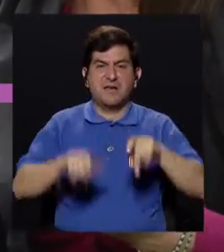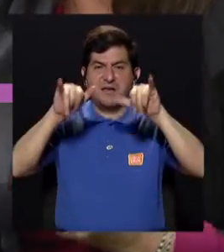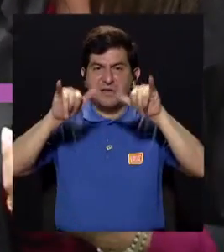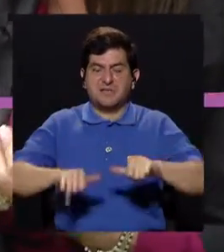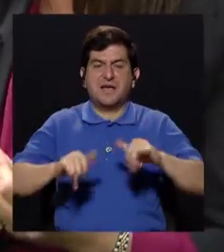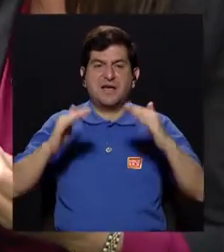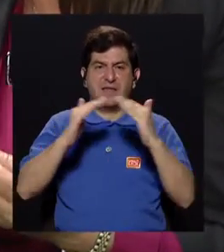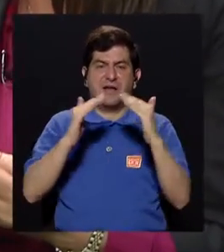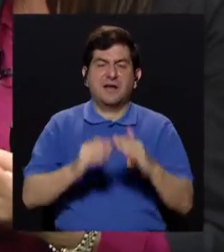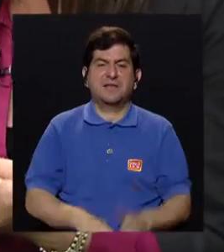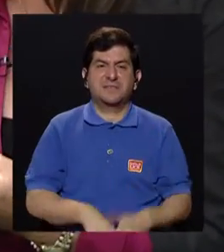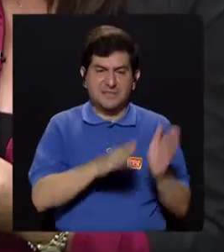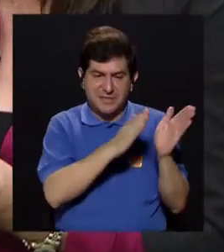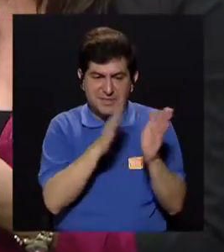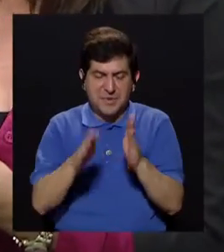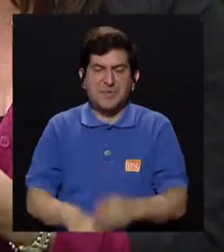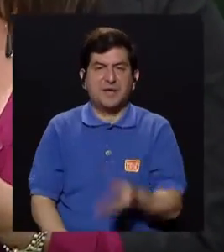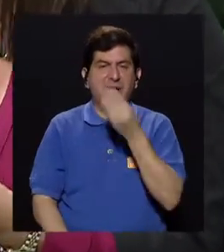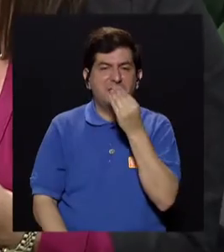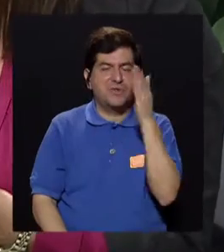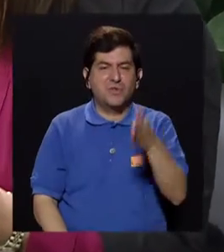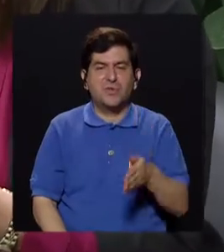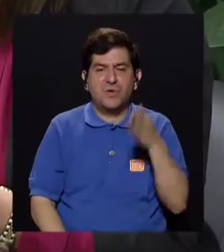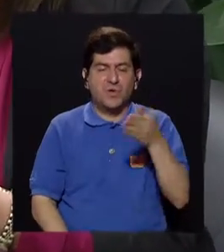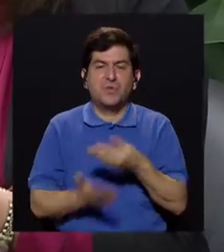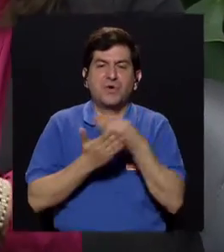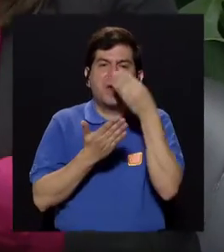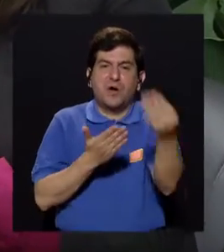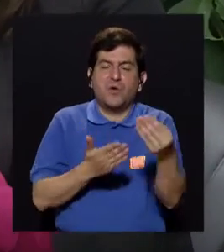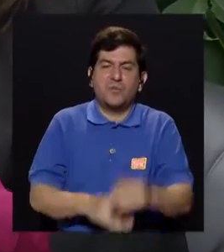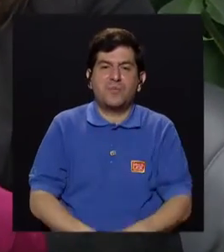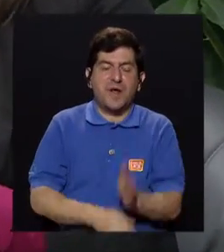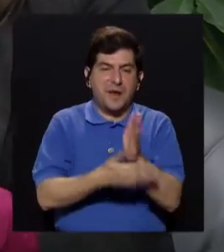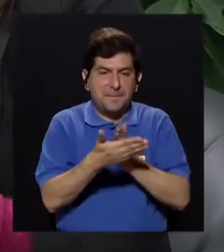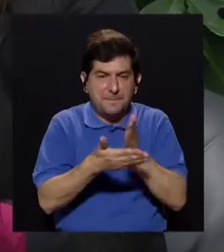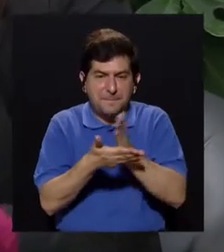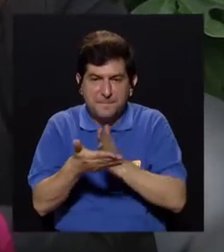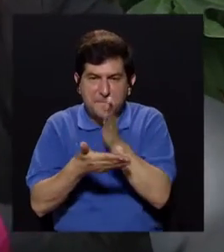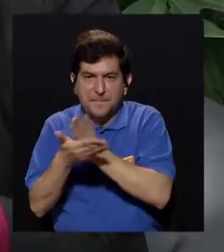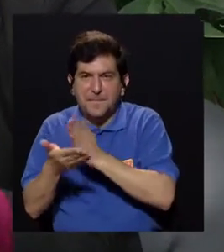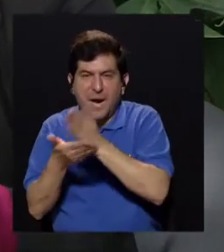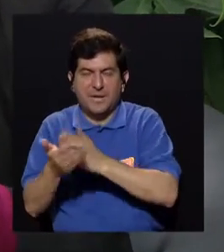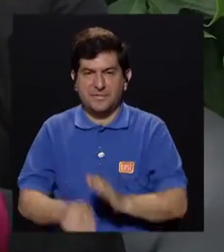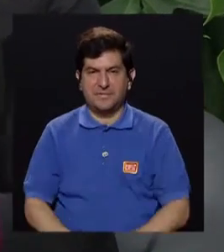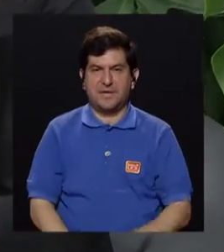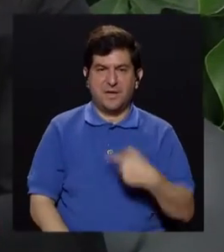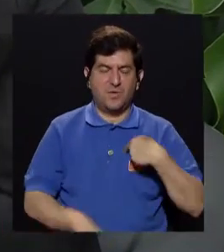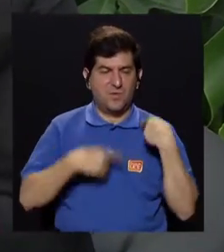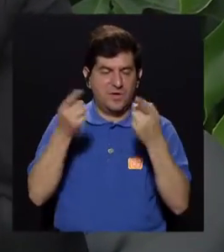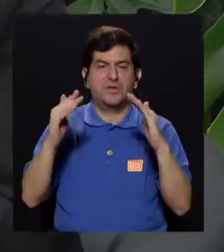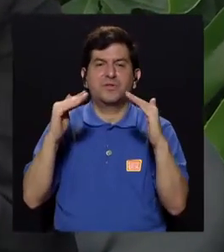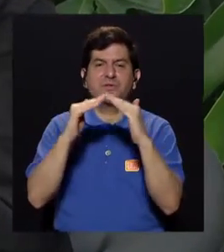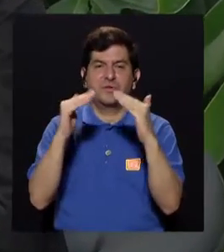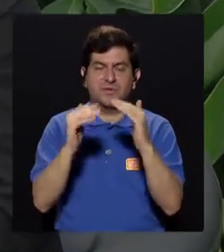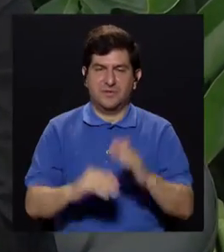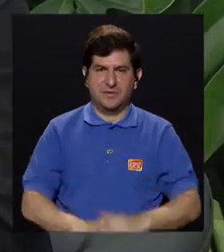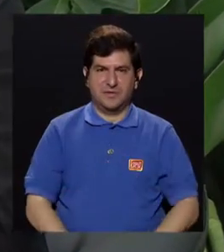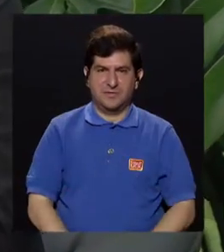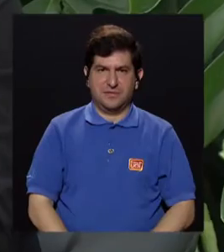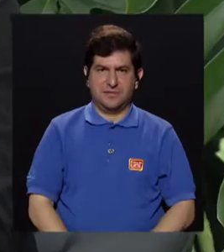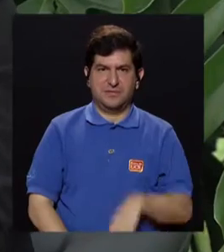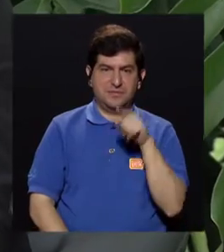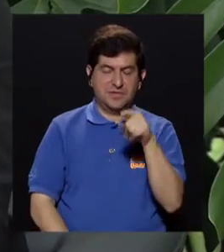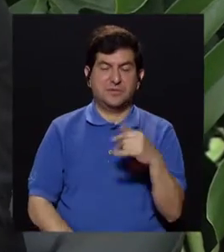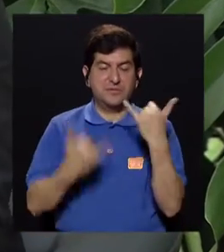en la casa haciendo comida lenta? ¿Quién va a comprar? ¿Quién va a partir? Y que, cuando uno llega a la casa